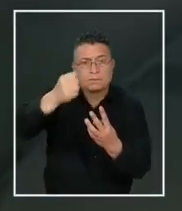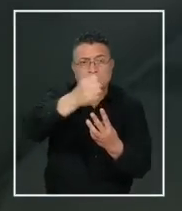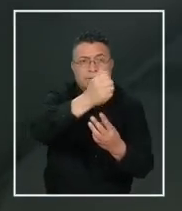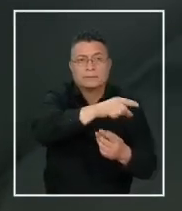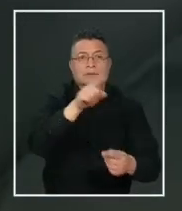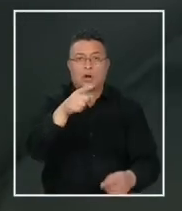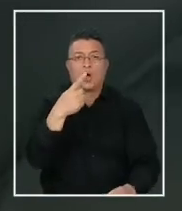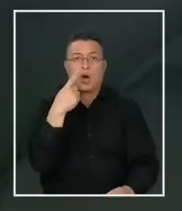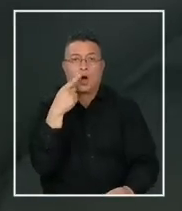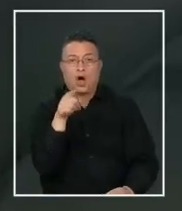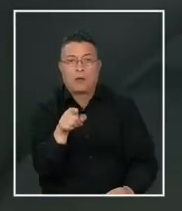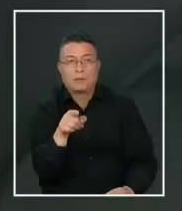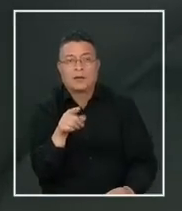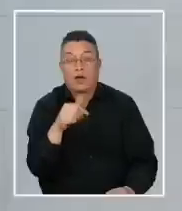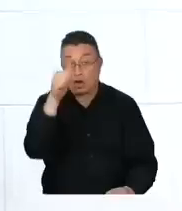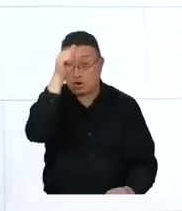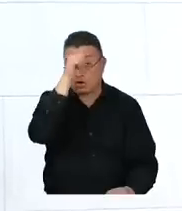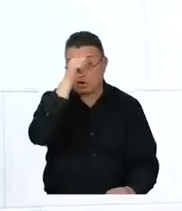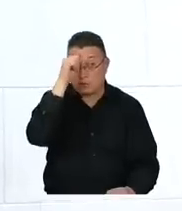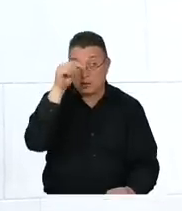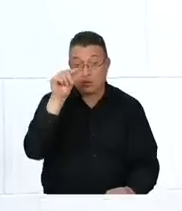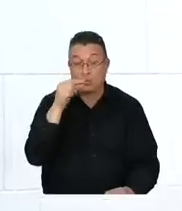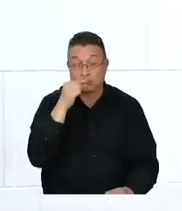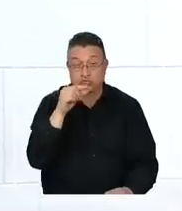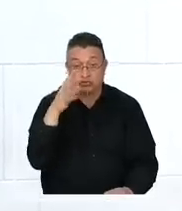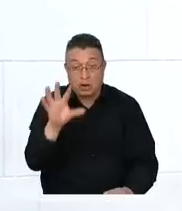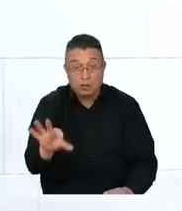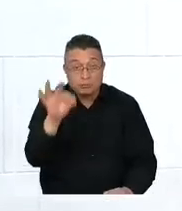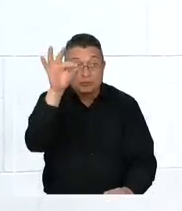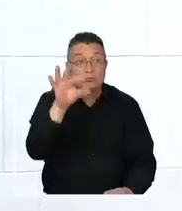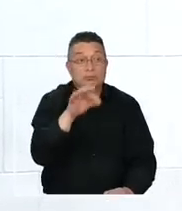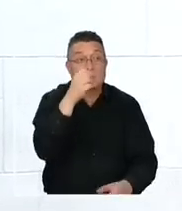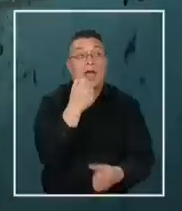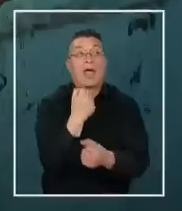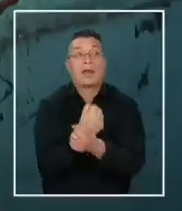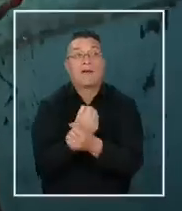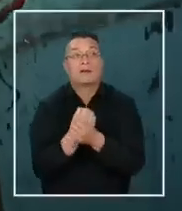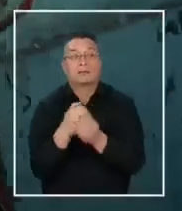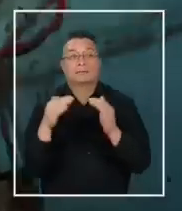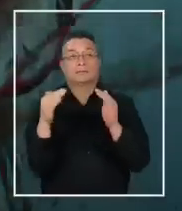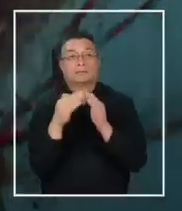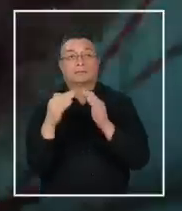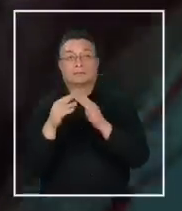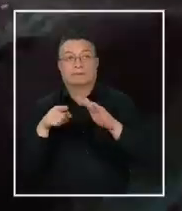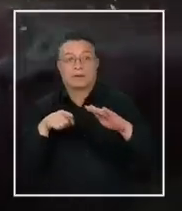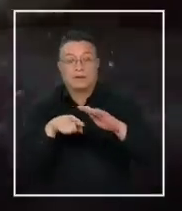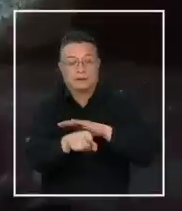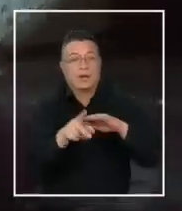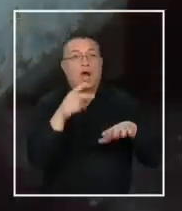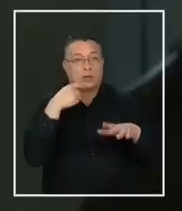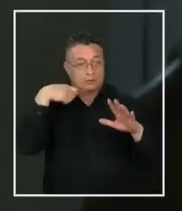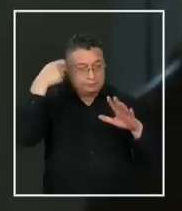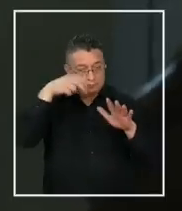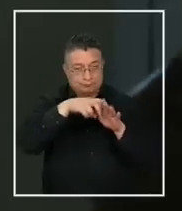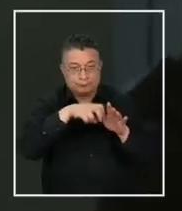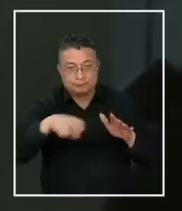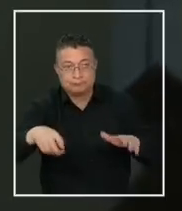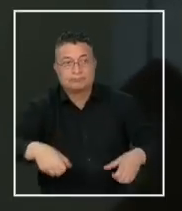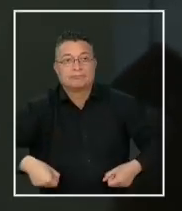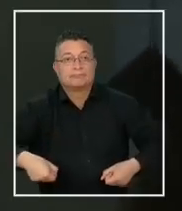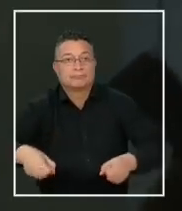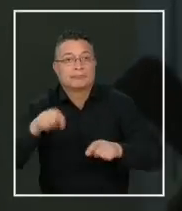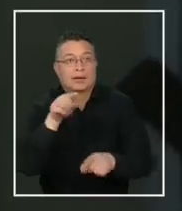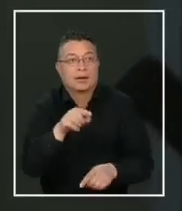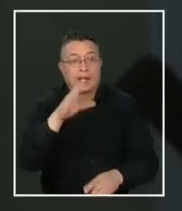crimen de John Grueso. El domingo, a horas de los hallazgos, Carabineros ingresó a la casona donde salió una persona con los restos humanos.